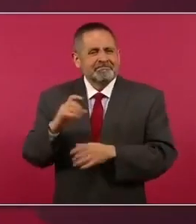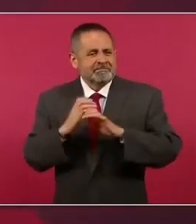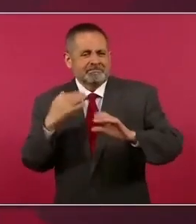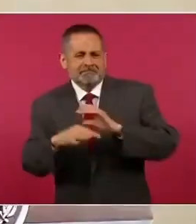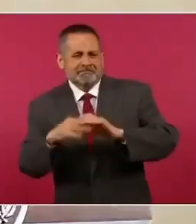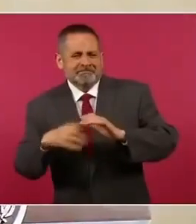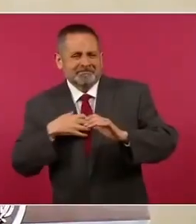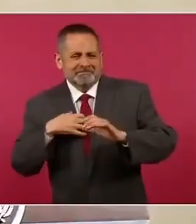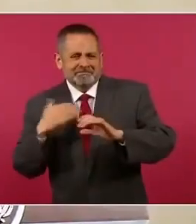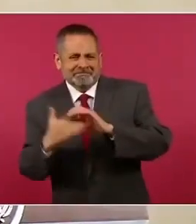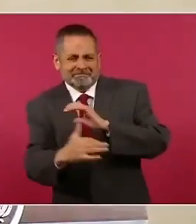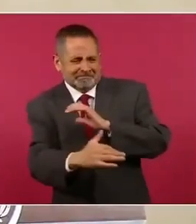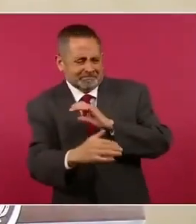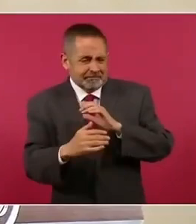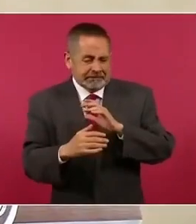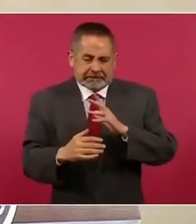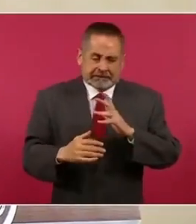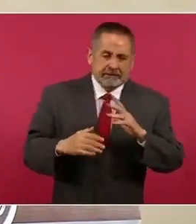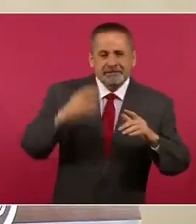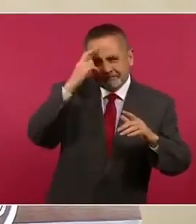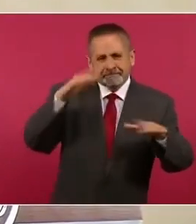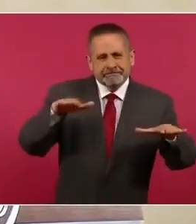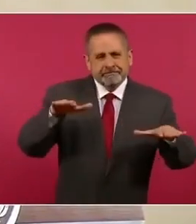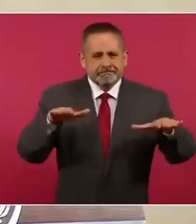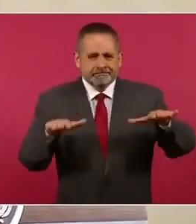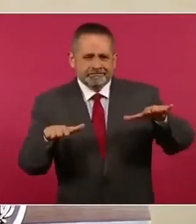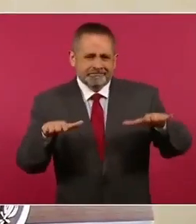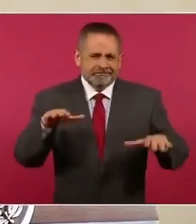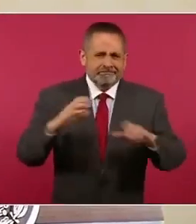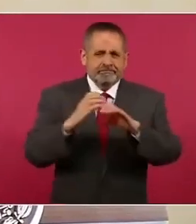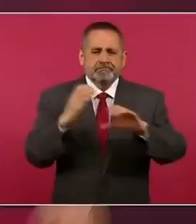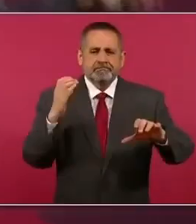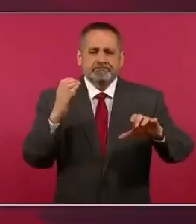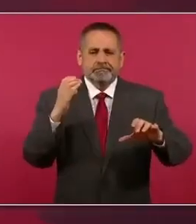tuvimos que por los hundimientos del centro de la ciudad